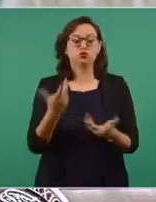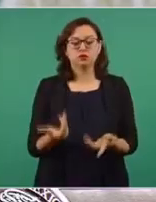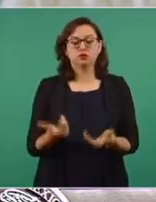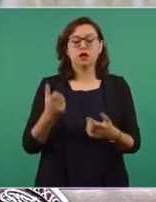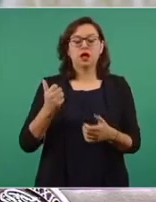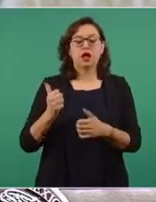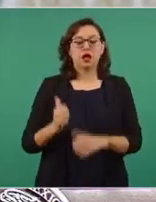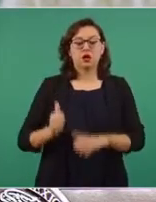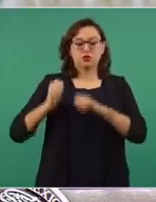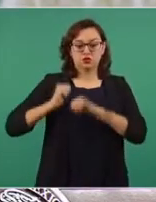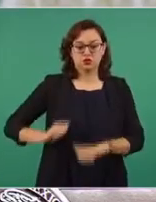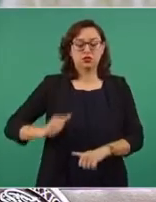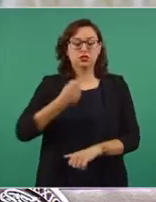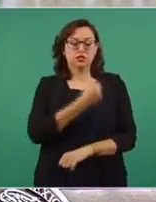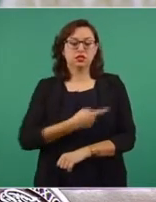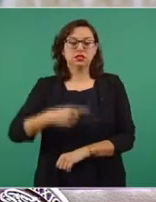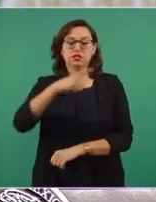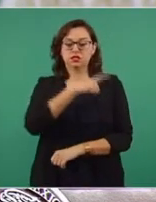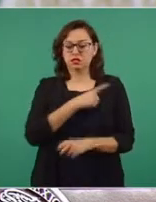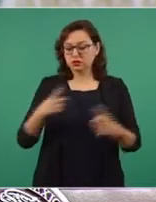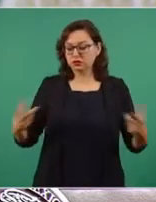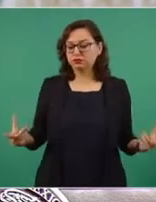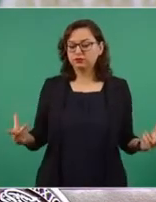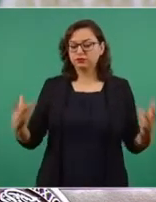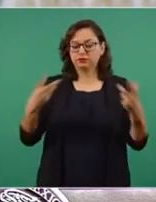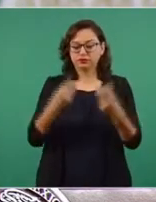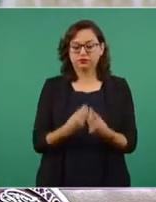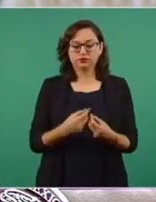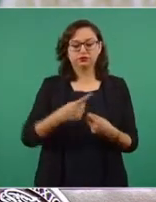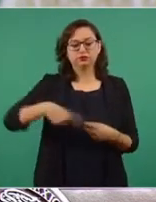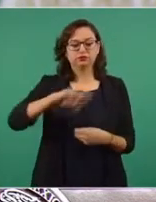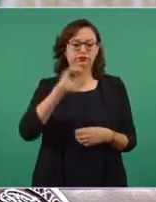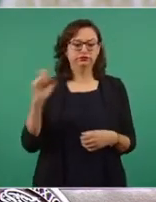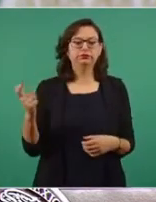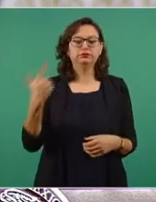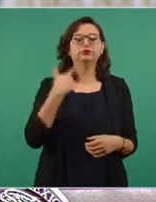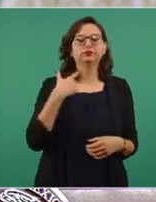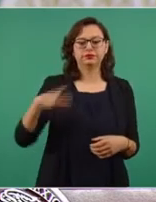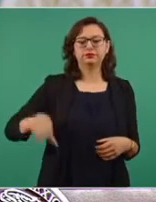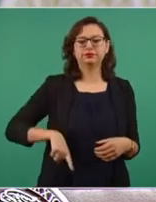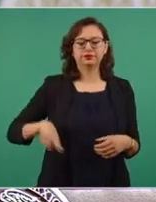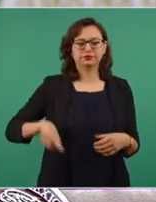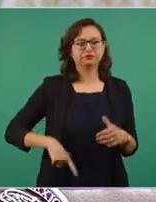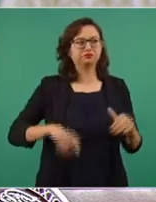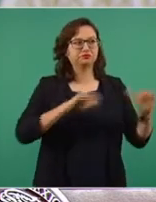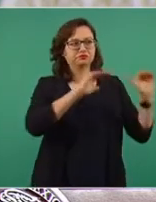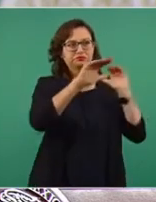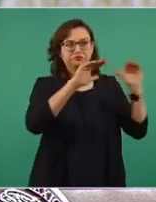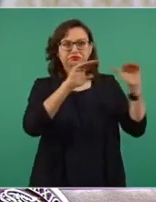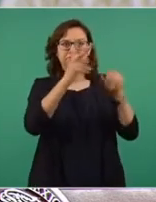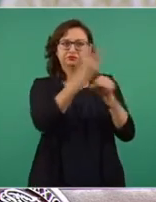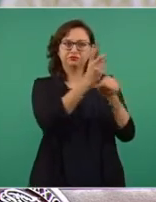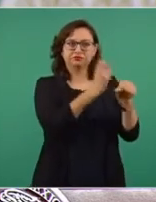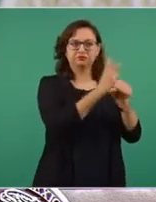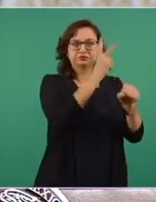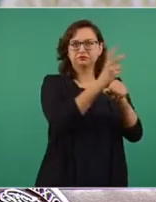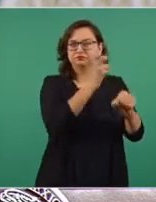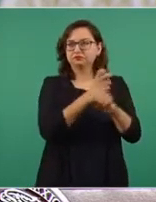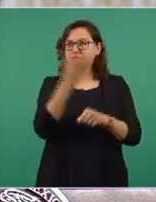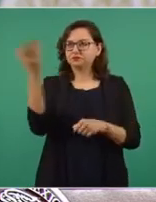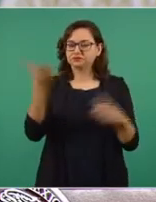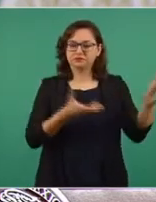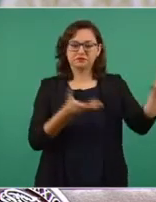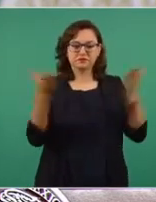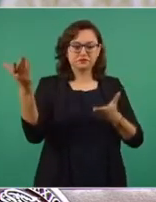anterior gobierno. Invitaron a funcionarios y otras dependencias y personalidades para dar a conocer los